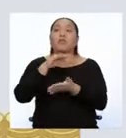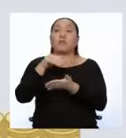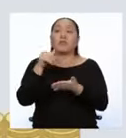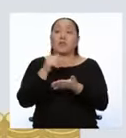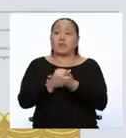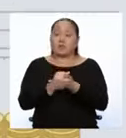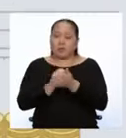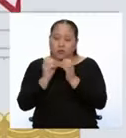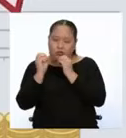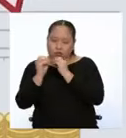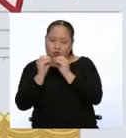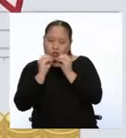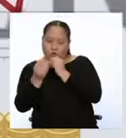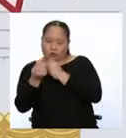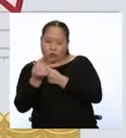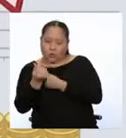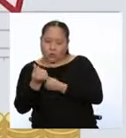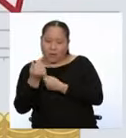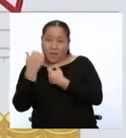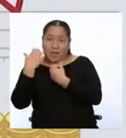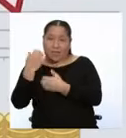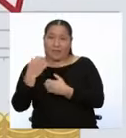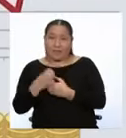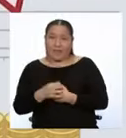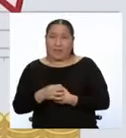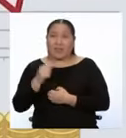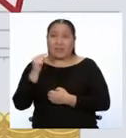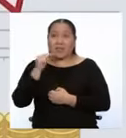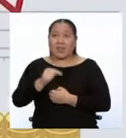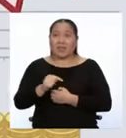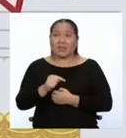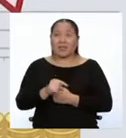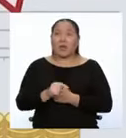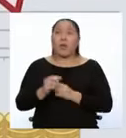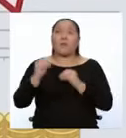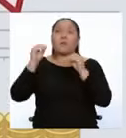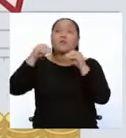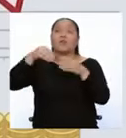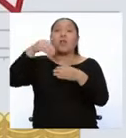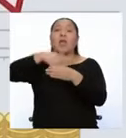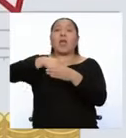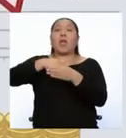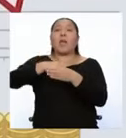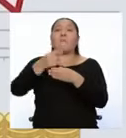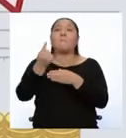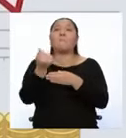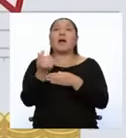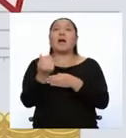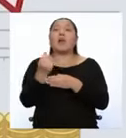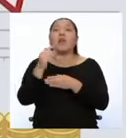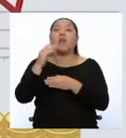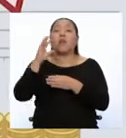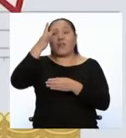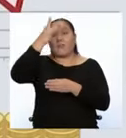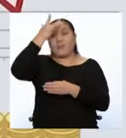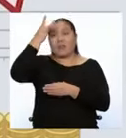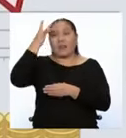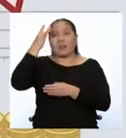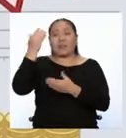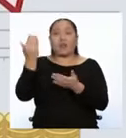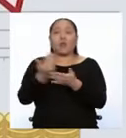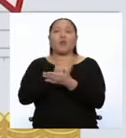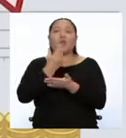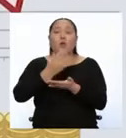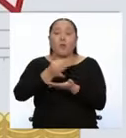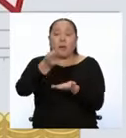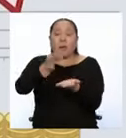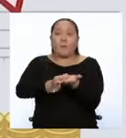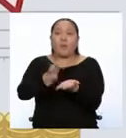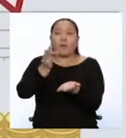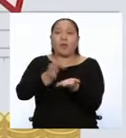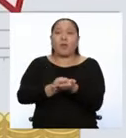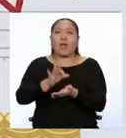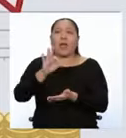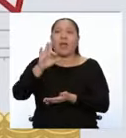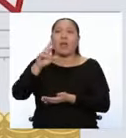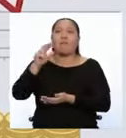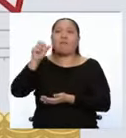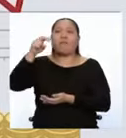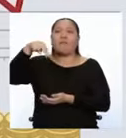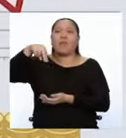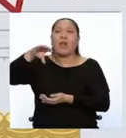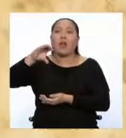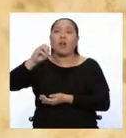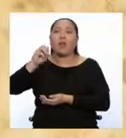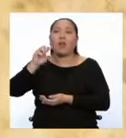reestructurar las finanzas públicas y por eso crearon el Banco de Francia. Y con él, una nueva moneda, el Franco Germinal.